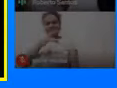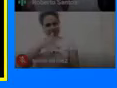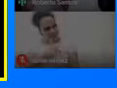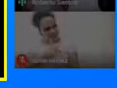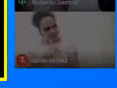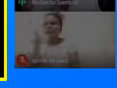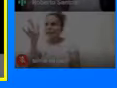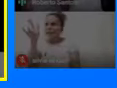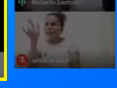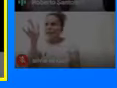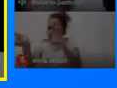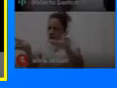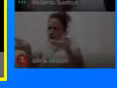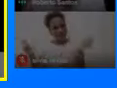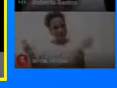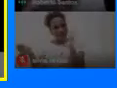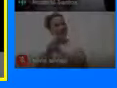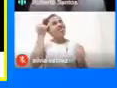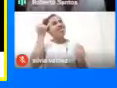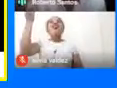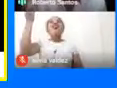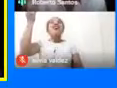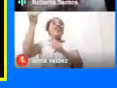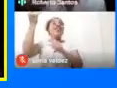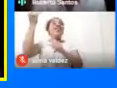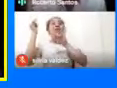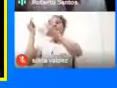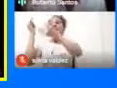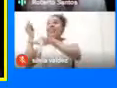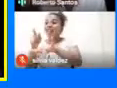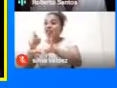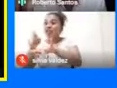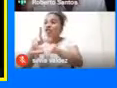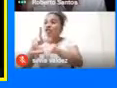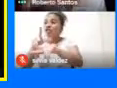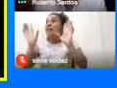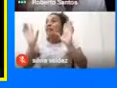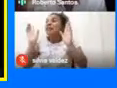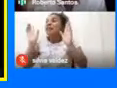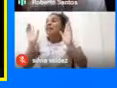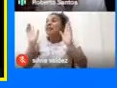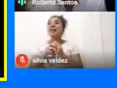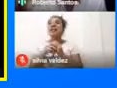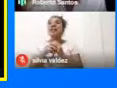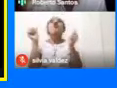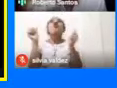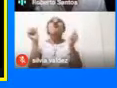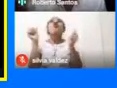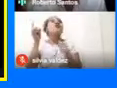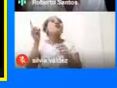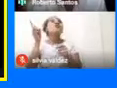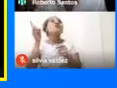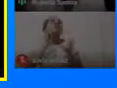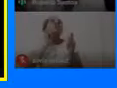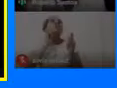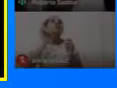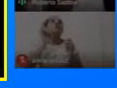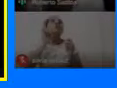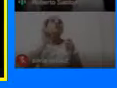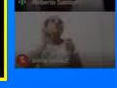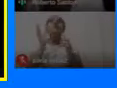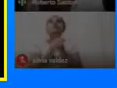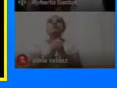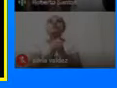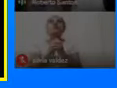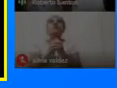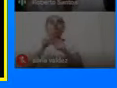ir A estos lugares Con la bulla De la música De los celulares De todas estas